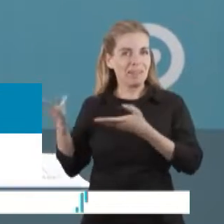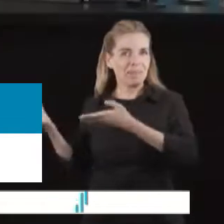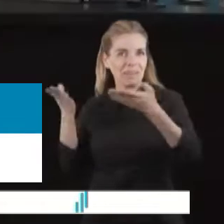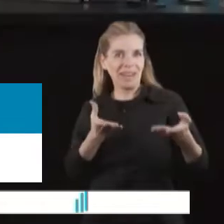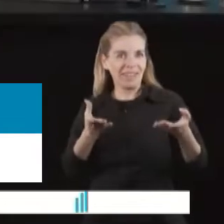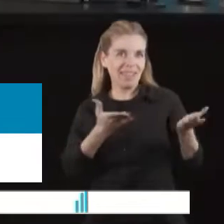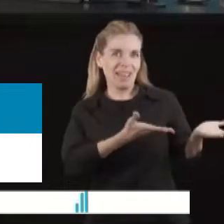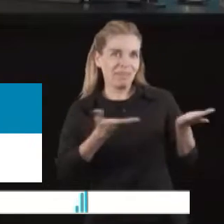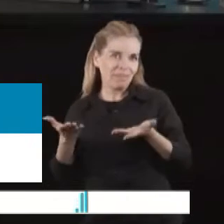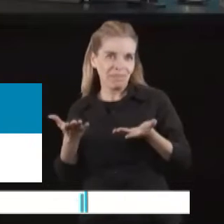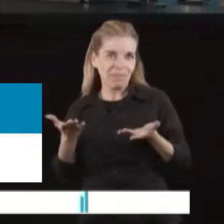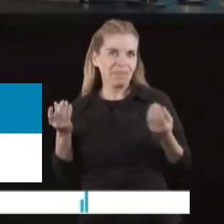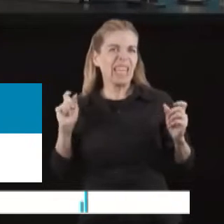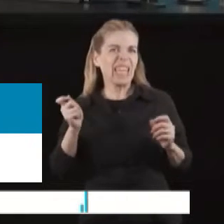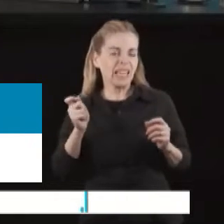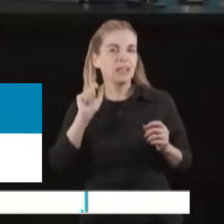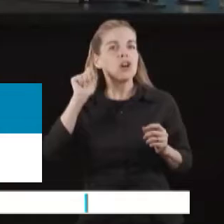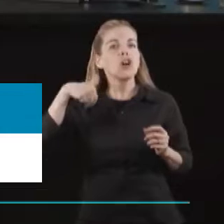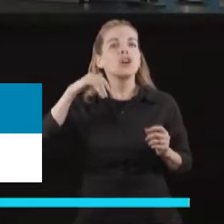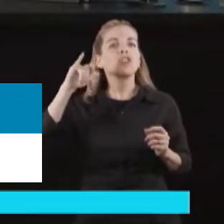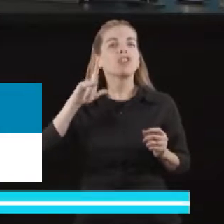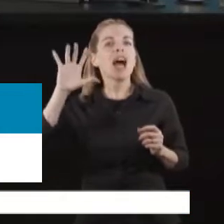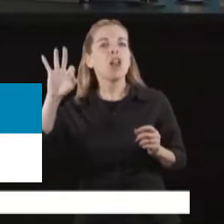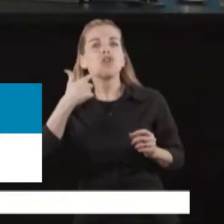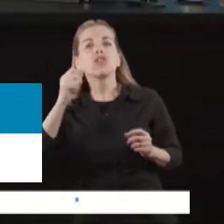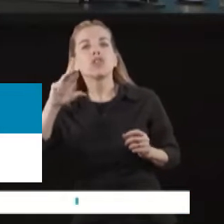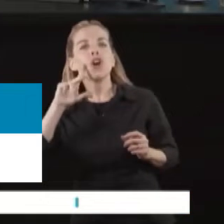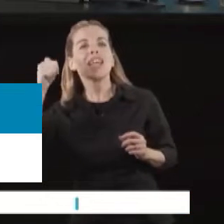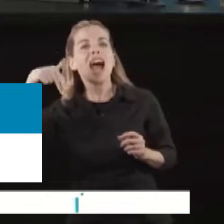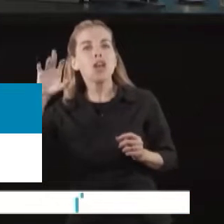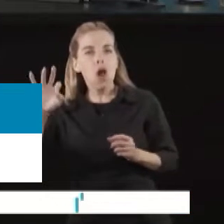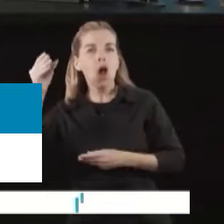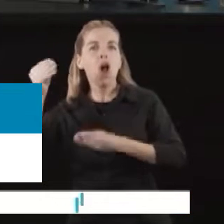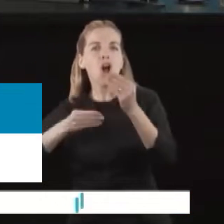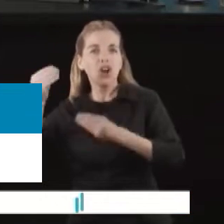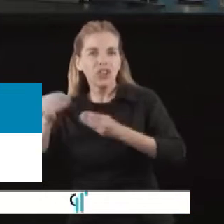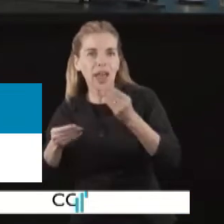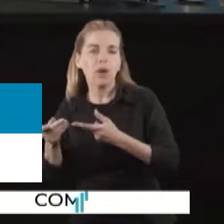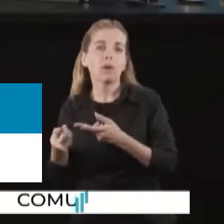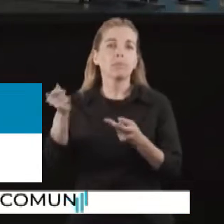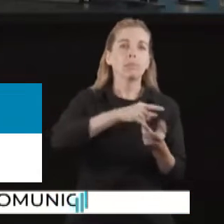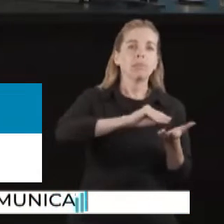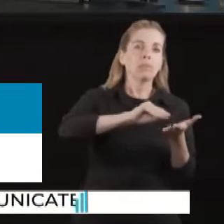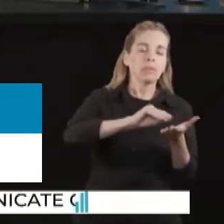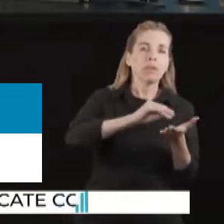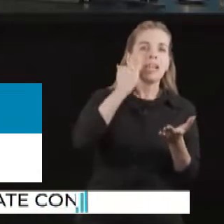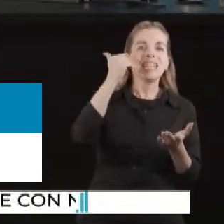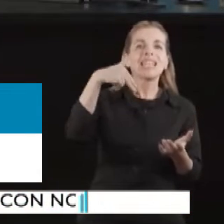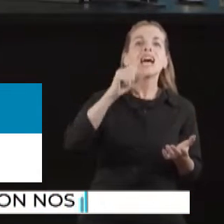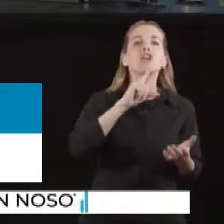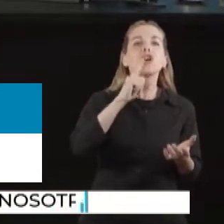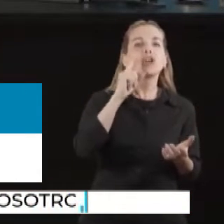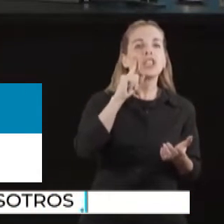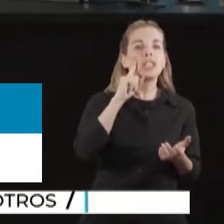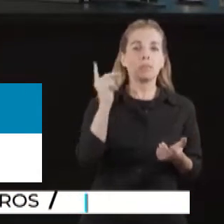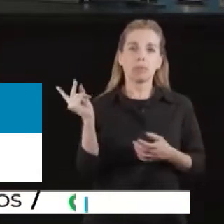me acompañan, Gonzalo Soriano, el contador Gonzalo Soriano, el doctor Santiago Gianotti, quien van a